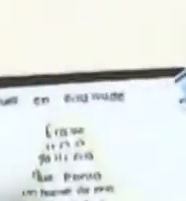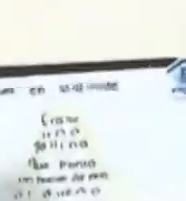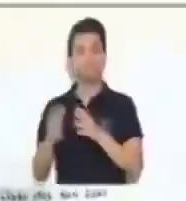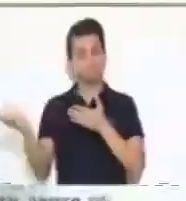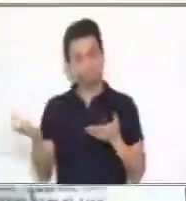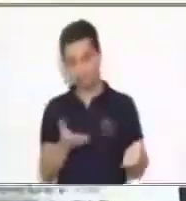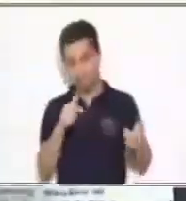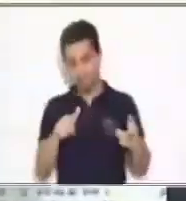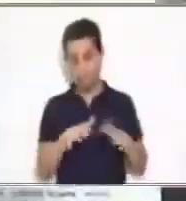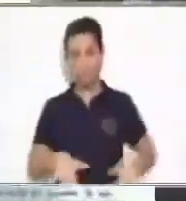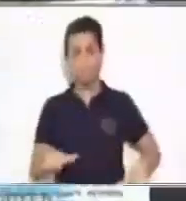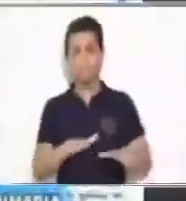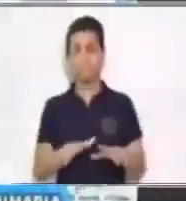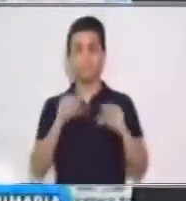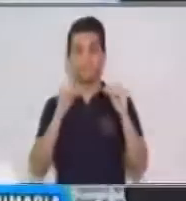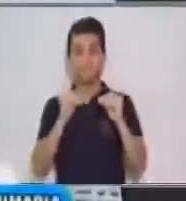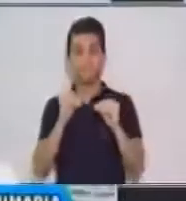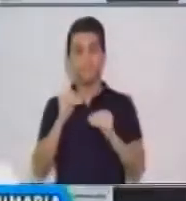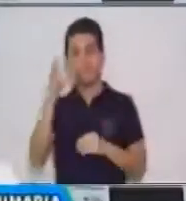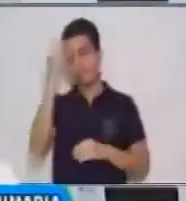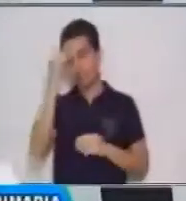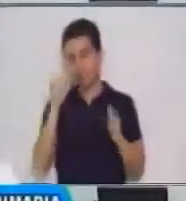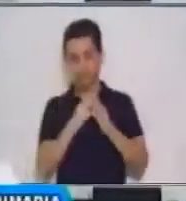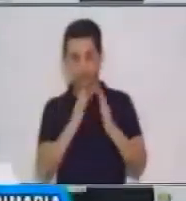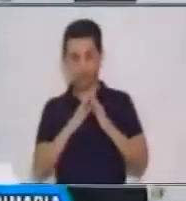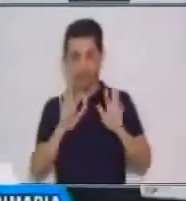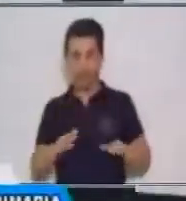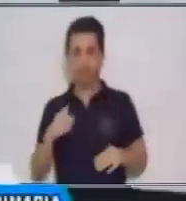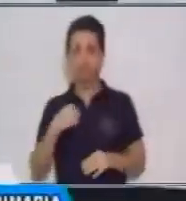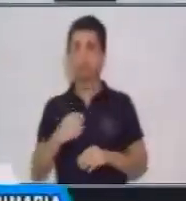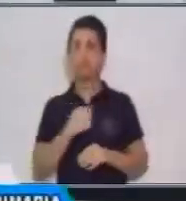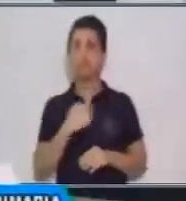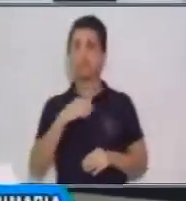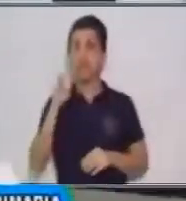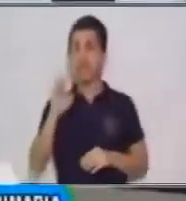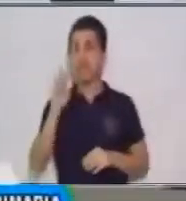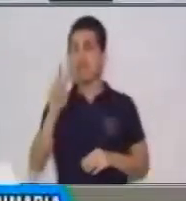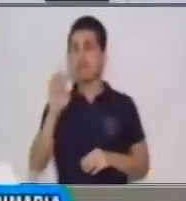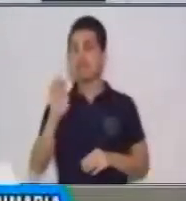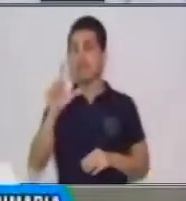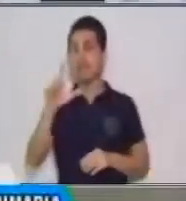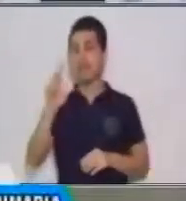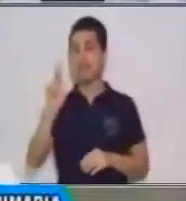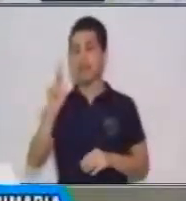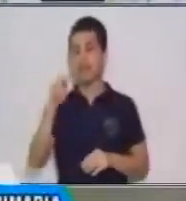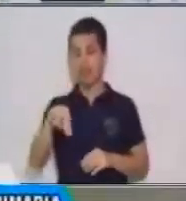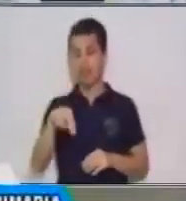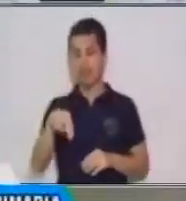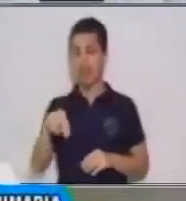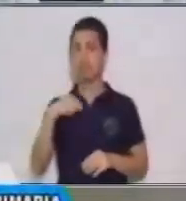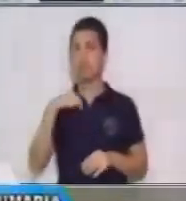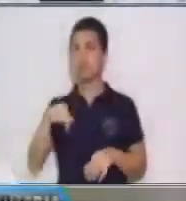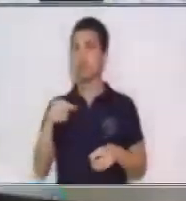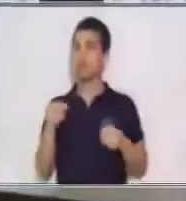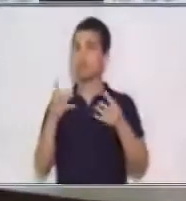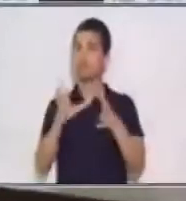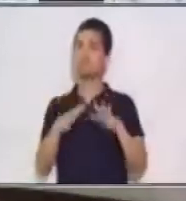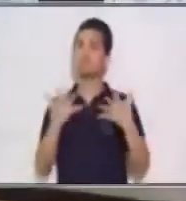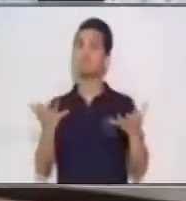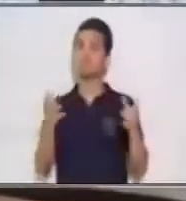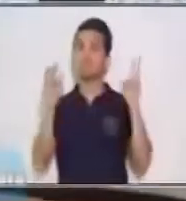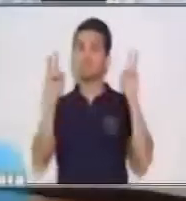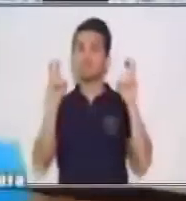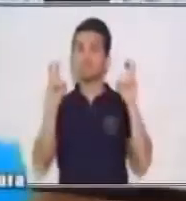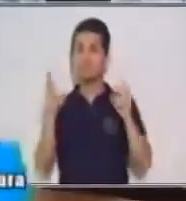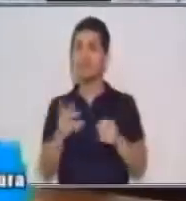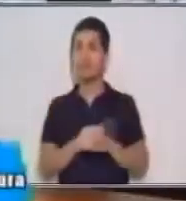Bienvenidos a este espacio educativo Aprendo en Casa. Soy Evelyn Arminda Arreola Ramírez y en esta oportunidad desarrollaré el